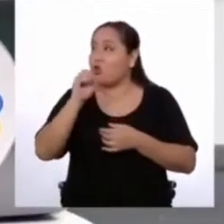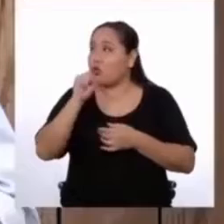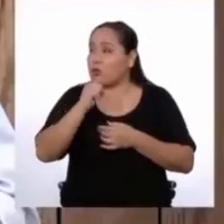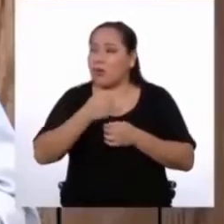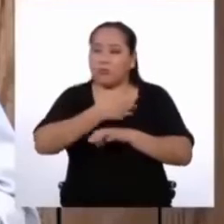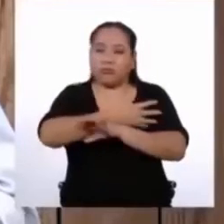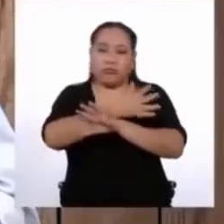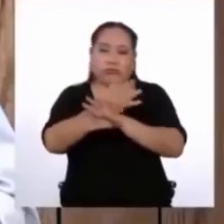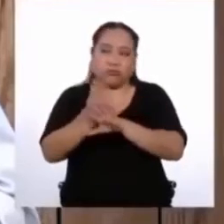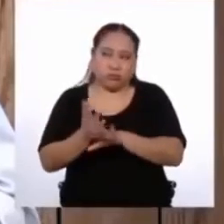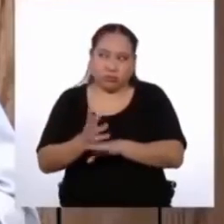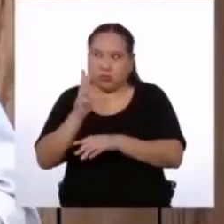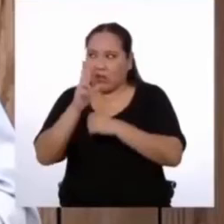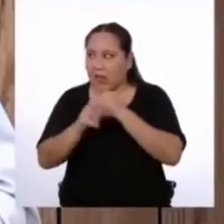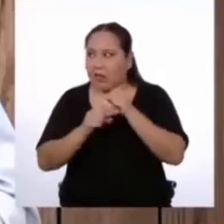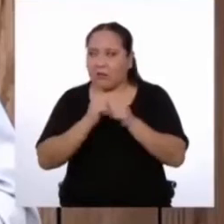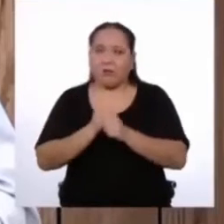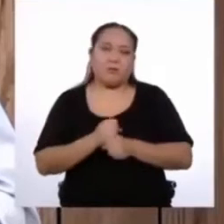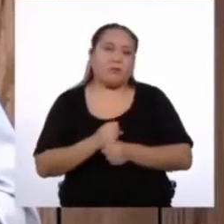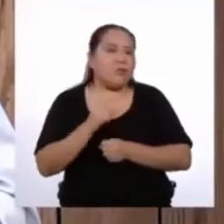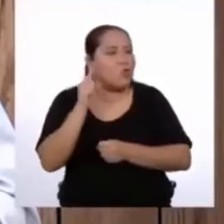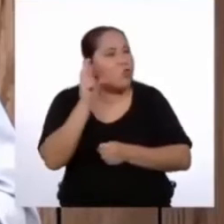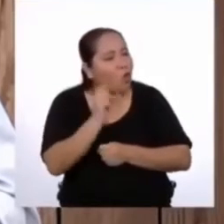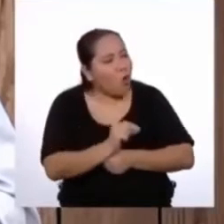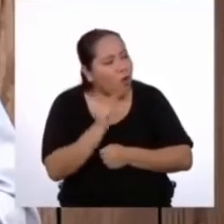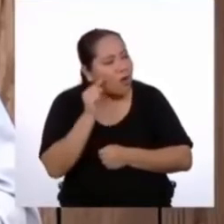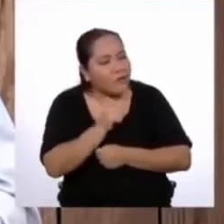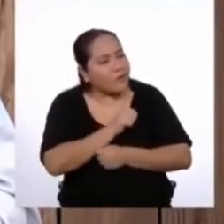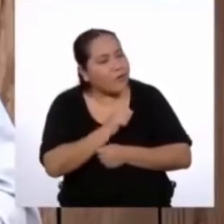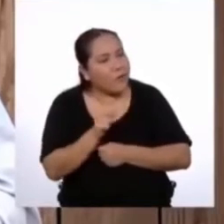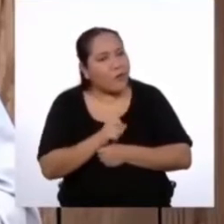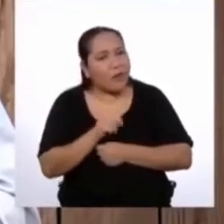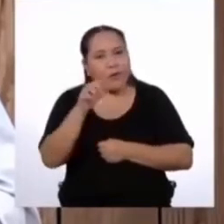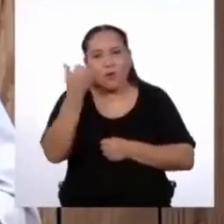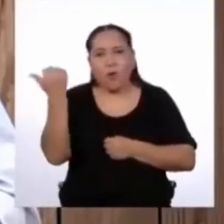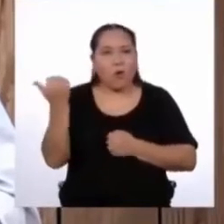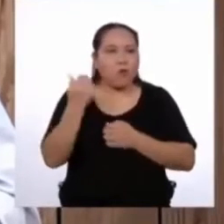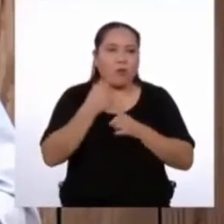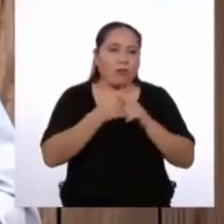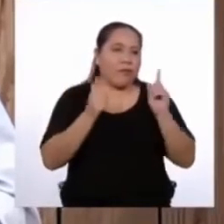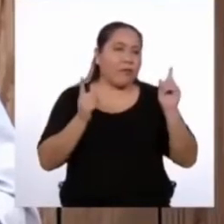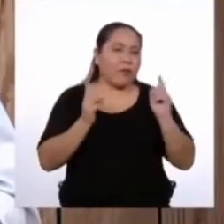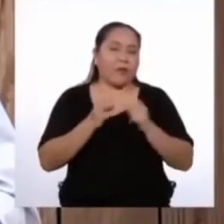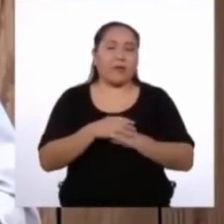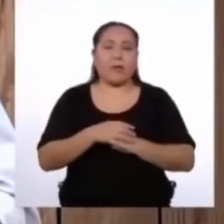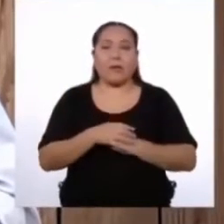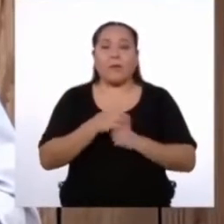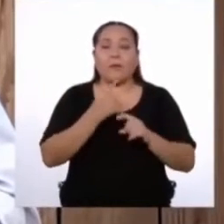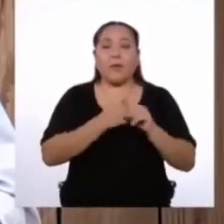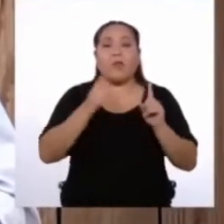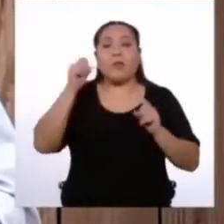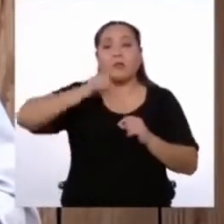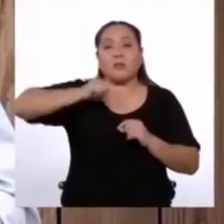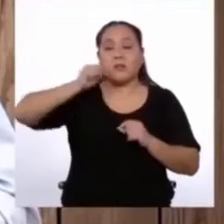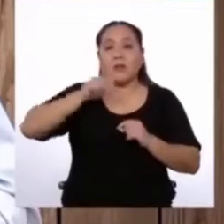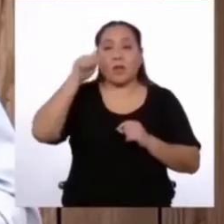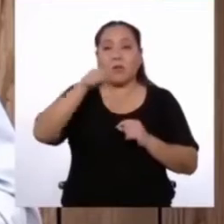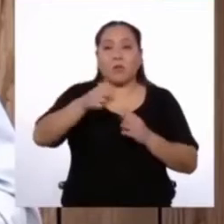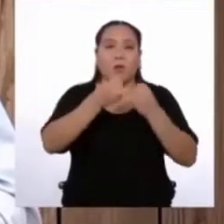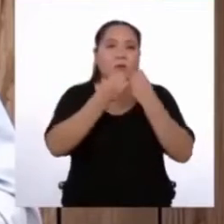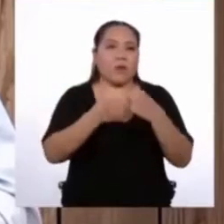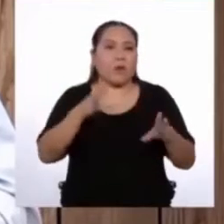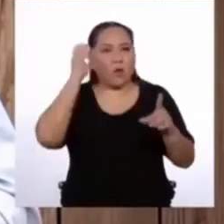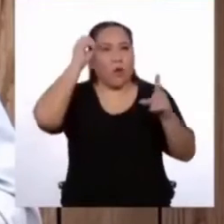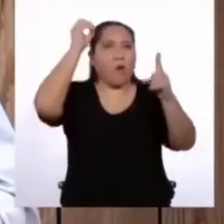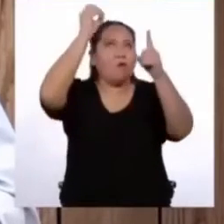tres años! ¡Ay, Jonathan! No me refería a eso. Además, ese es otro caso. Pero lo que sí acaba de pasar es que has perdido